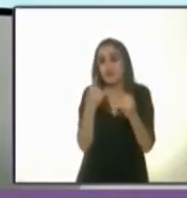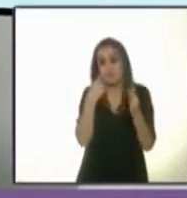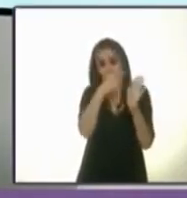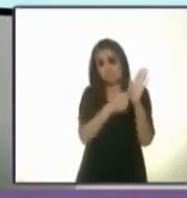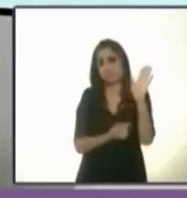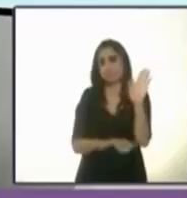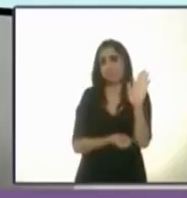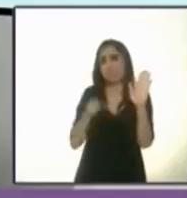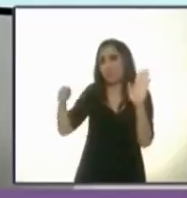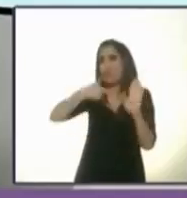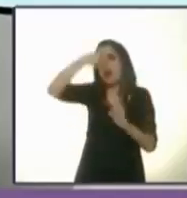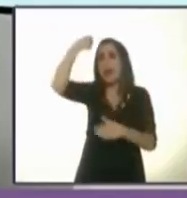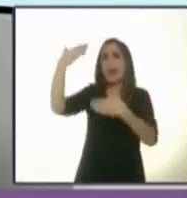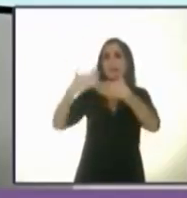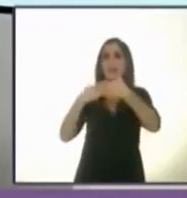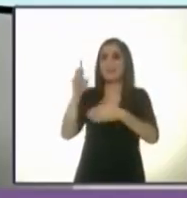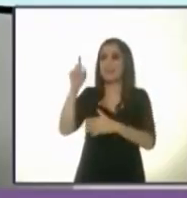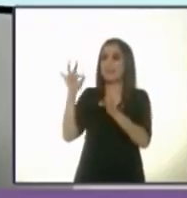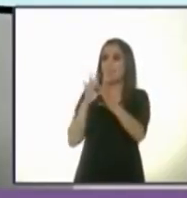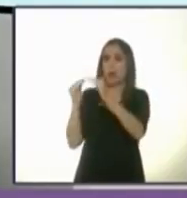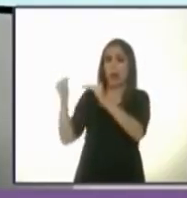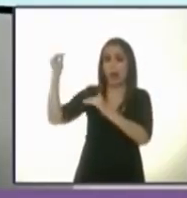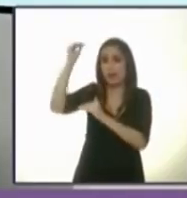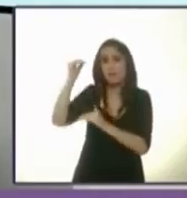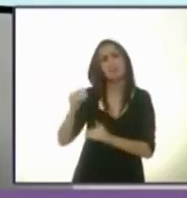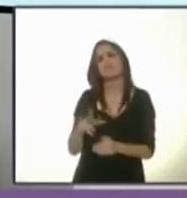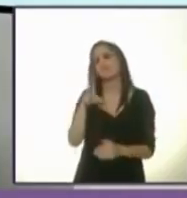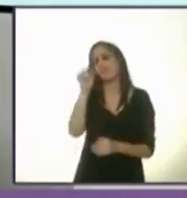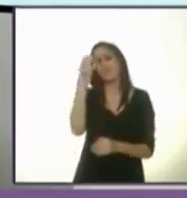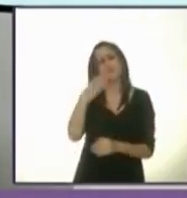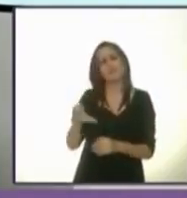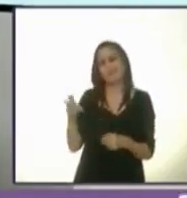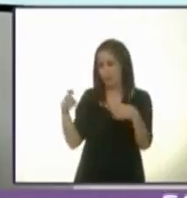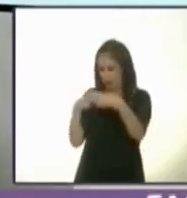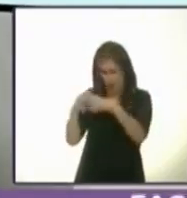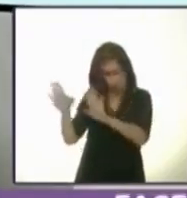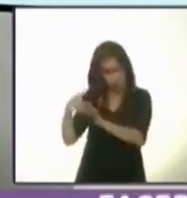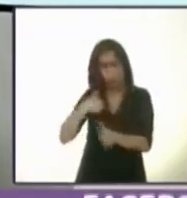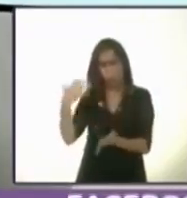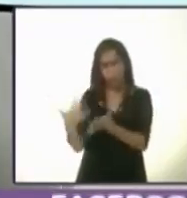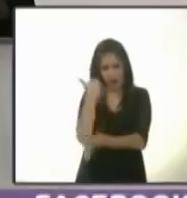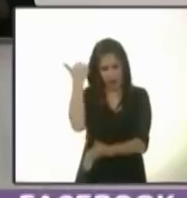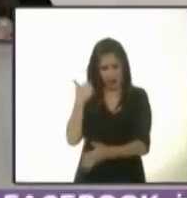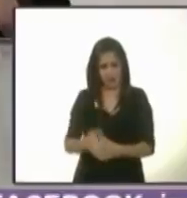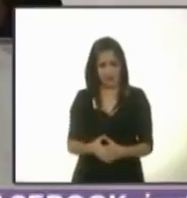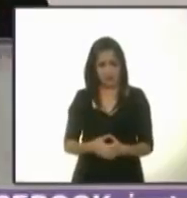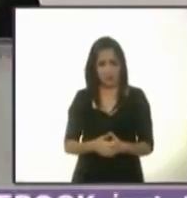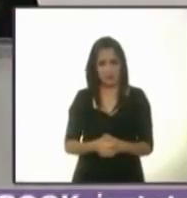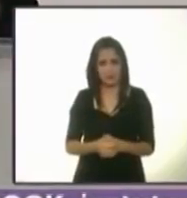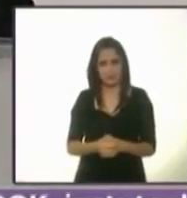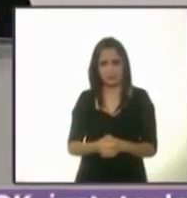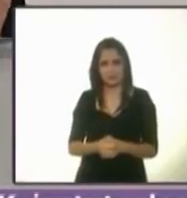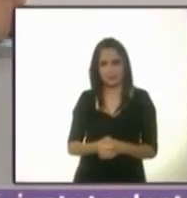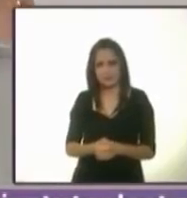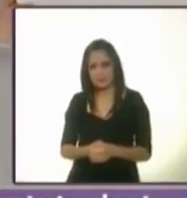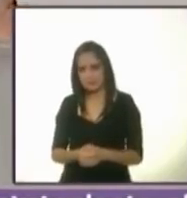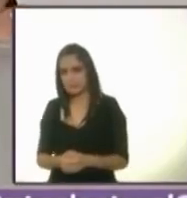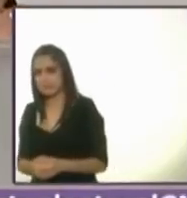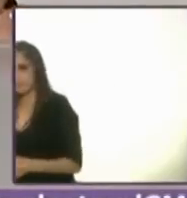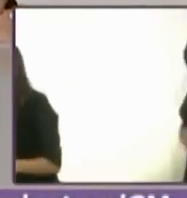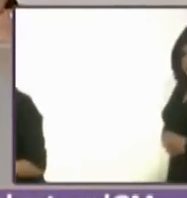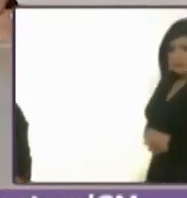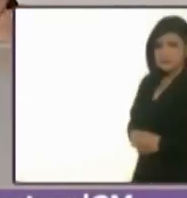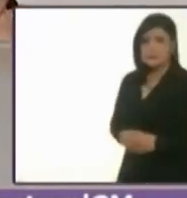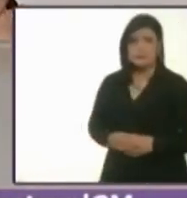te comportas como una candidata que vaya 30 puntos arriba. No te pongas nerviosa. Vamos a ganar. Gracias. Gracias, candidata.